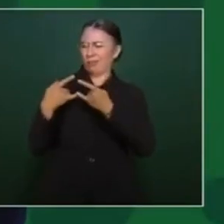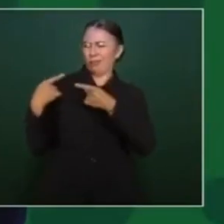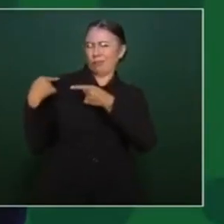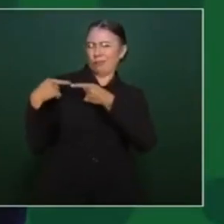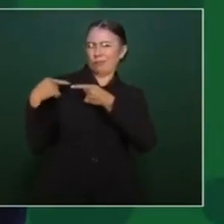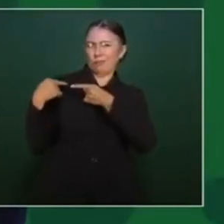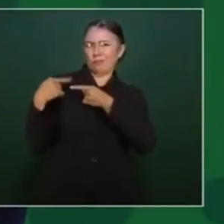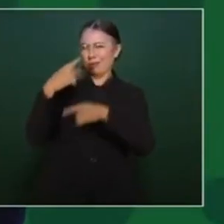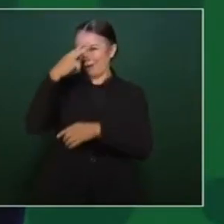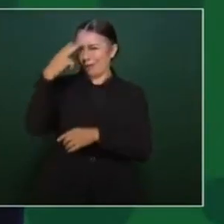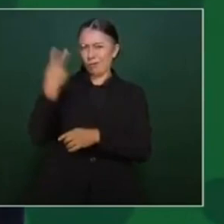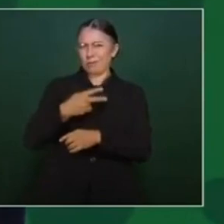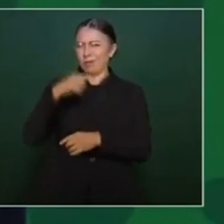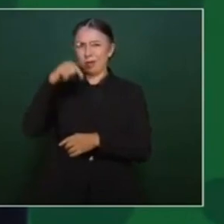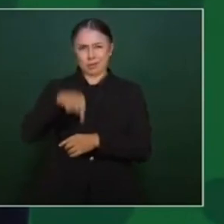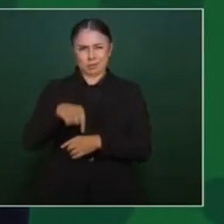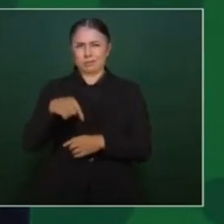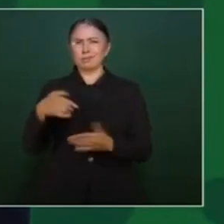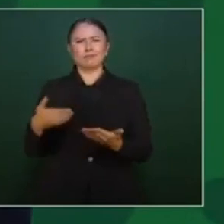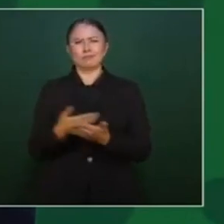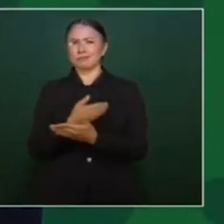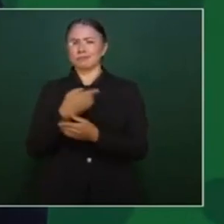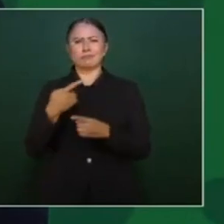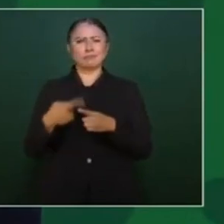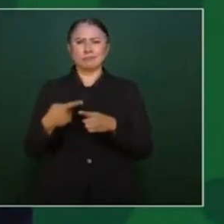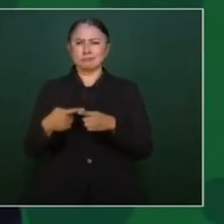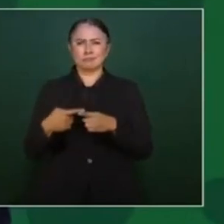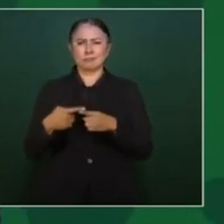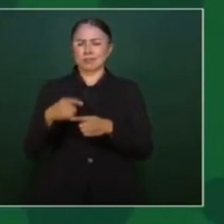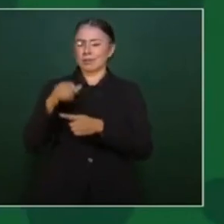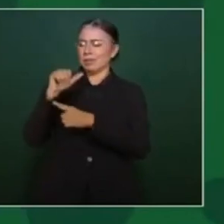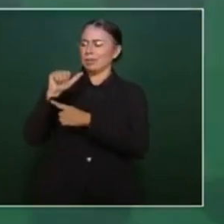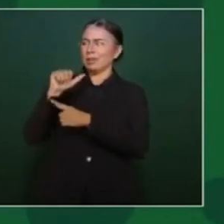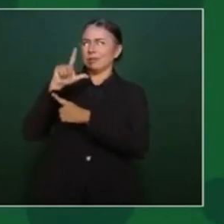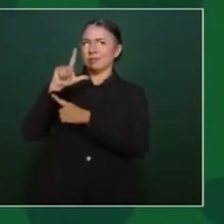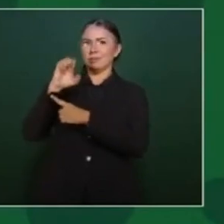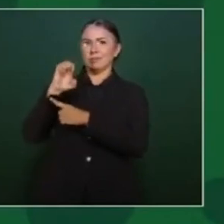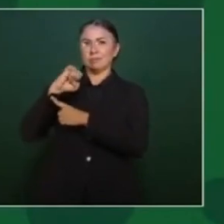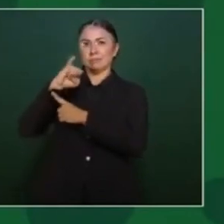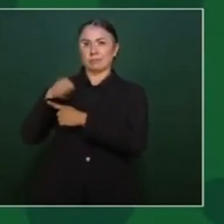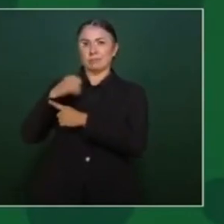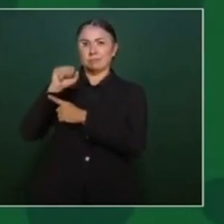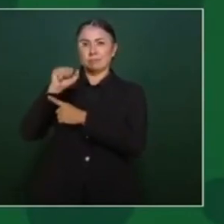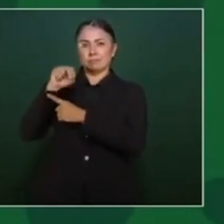México, un opositor, Alejandro Gascon Mercado,